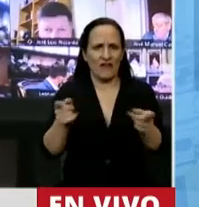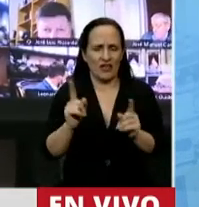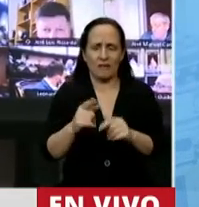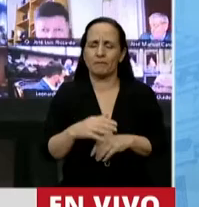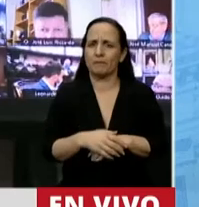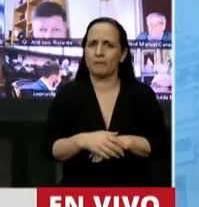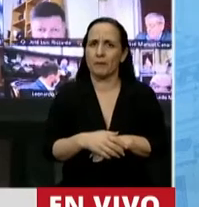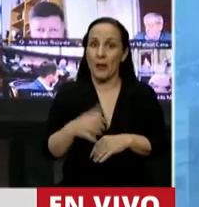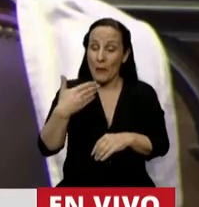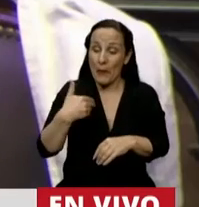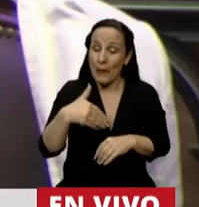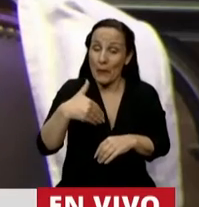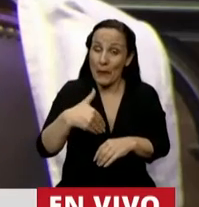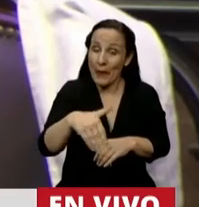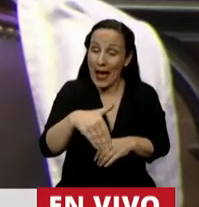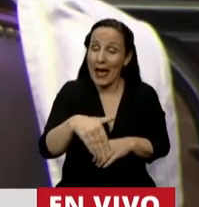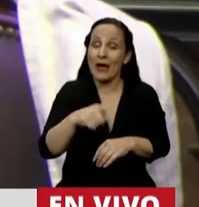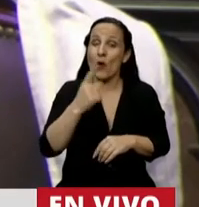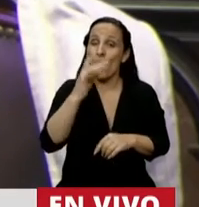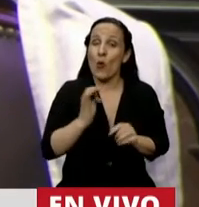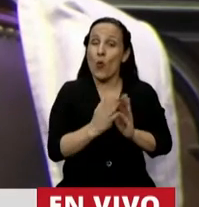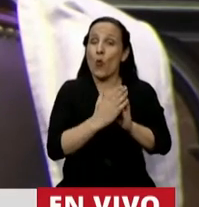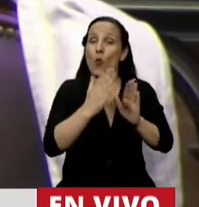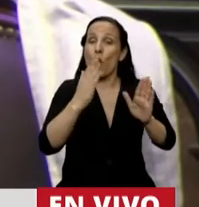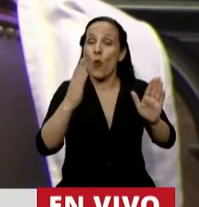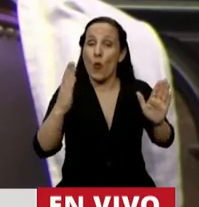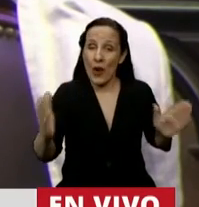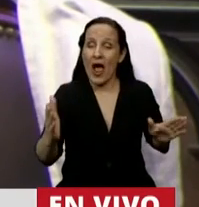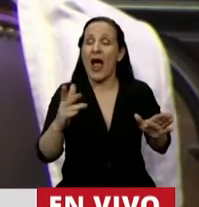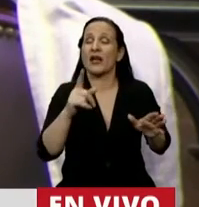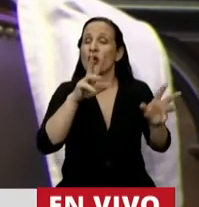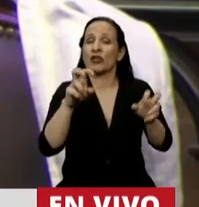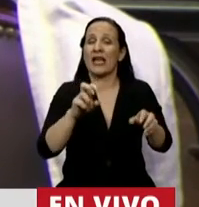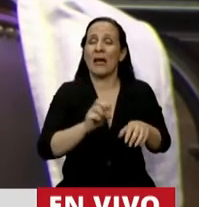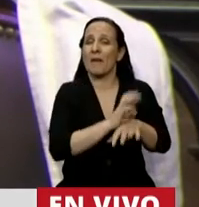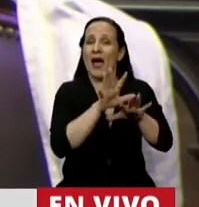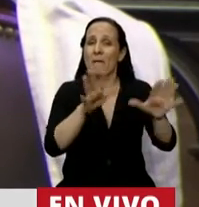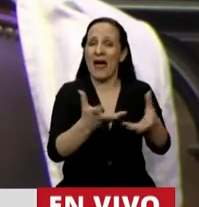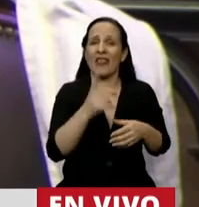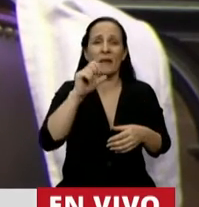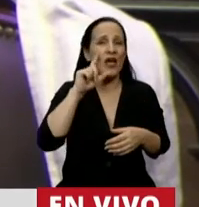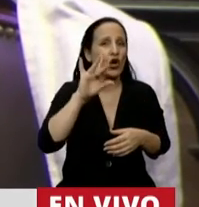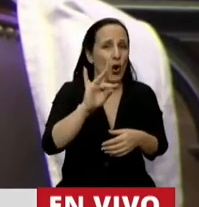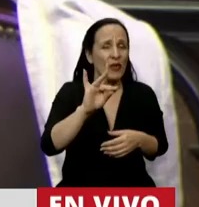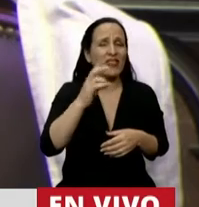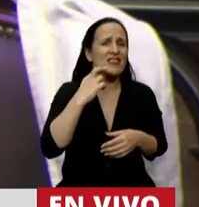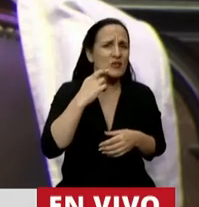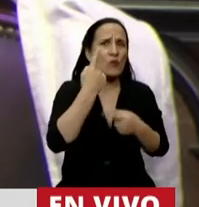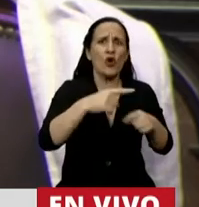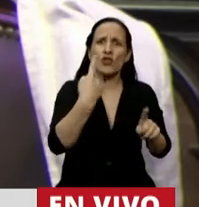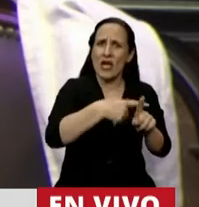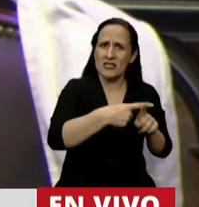a punto de cumplir un año afectados por la pandemia del COVID-19. Con aciertos y